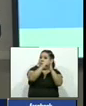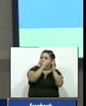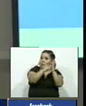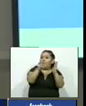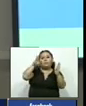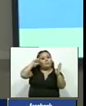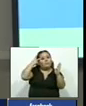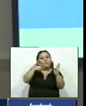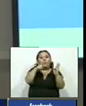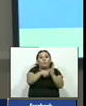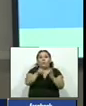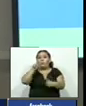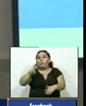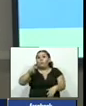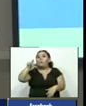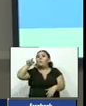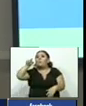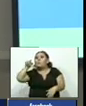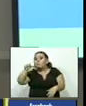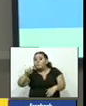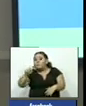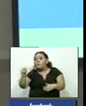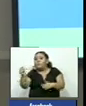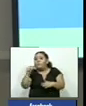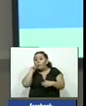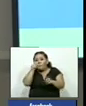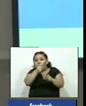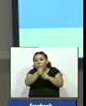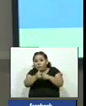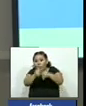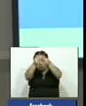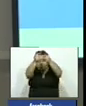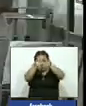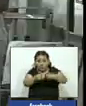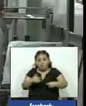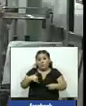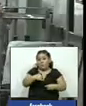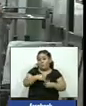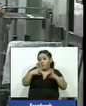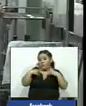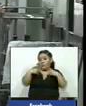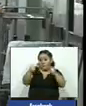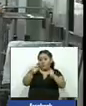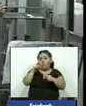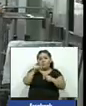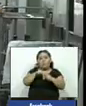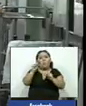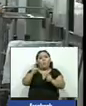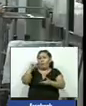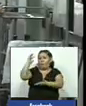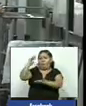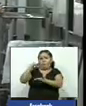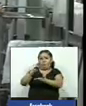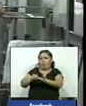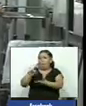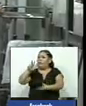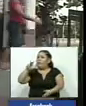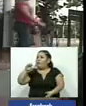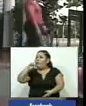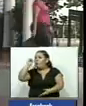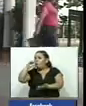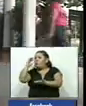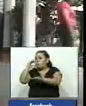equivale a 1.1 veces todo el presupuesto del Ministerio de Salud estos costos se pueden reducir hasta en un 30